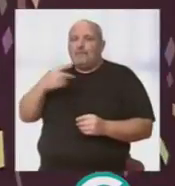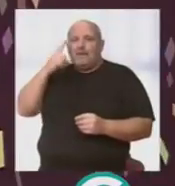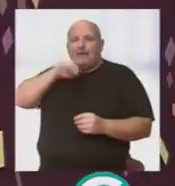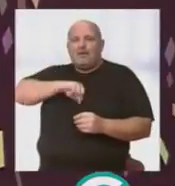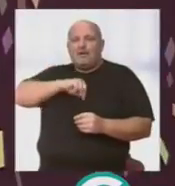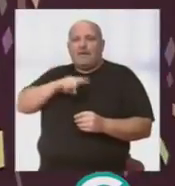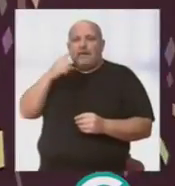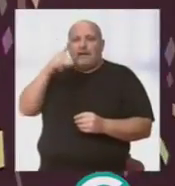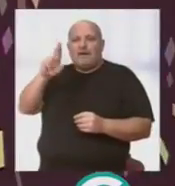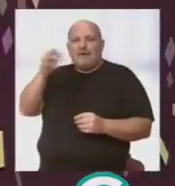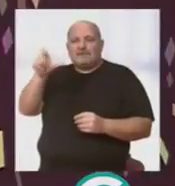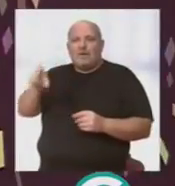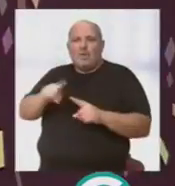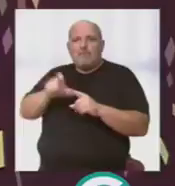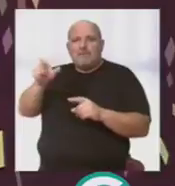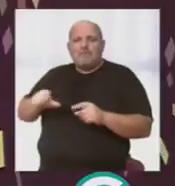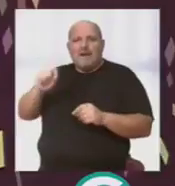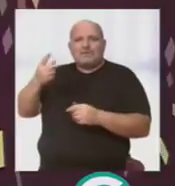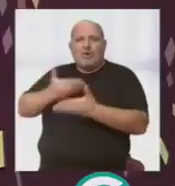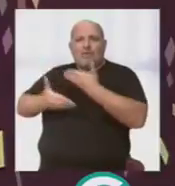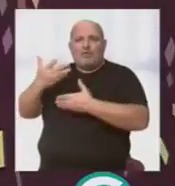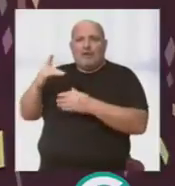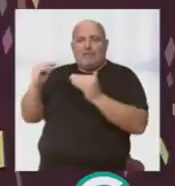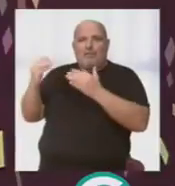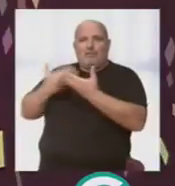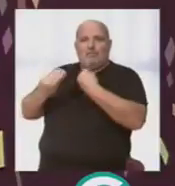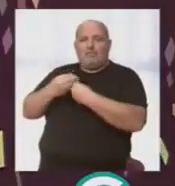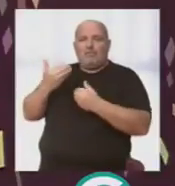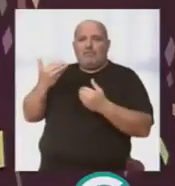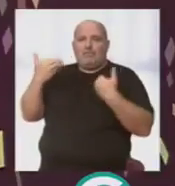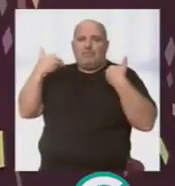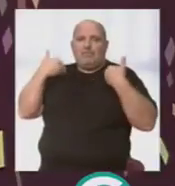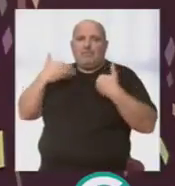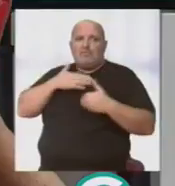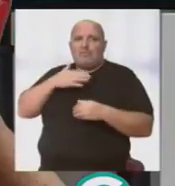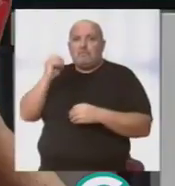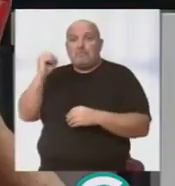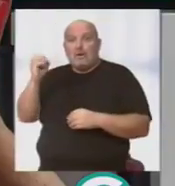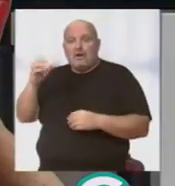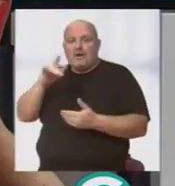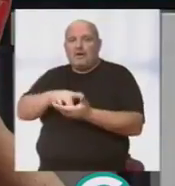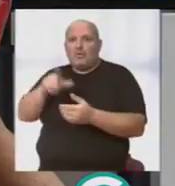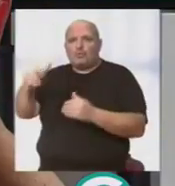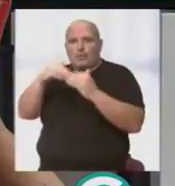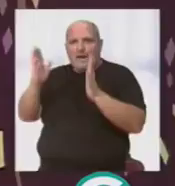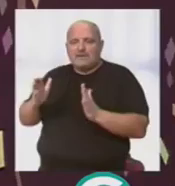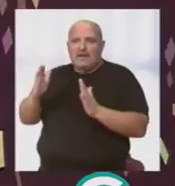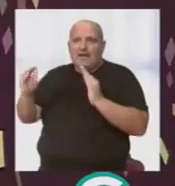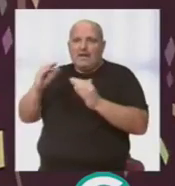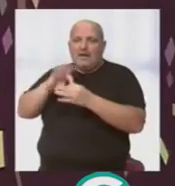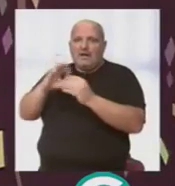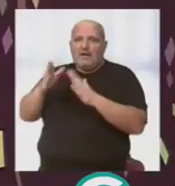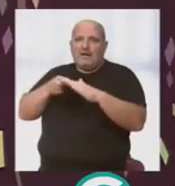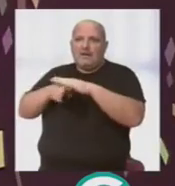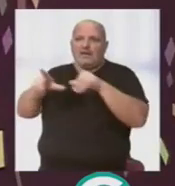conciencia porque Antonio Rivas fue una de las personas que más colaboró conmigo cuando tuve el honor yo de ser pregonera. Estuve en su casa, precisamente, allí